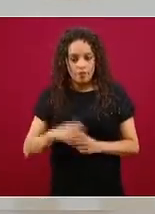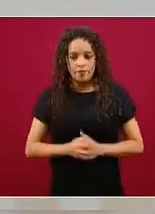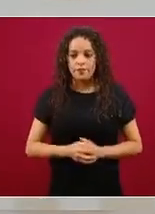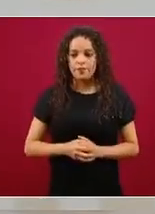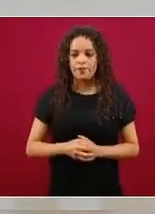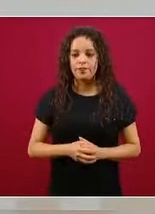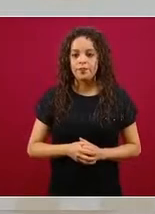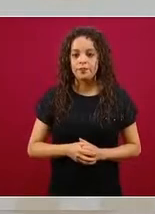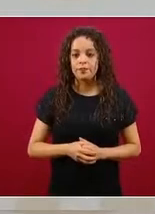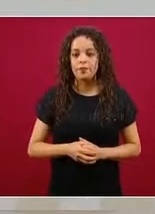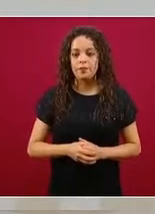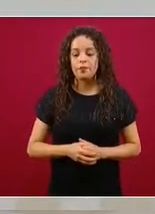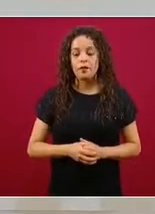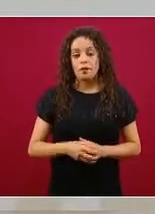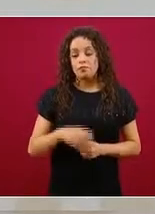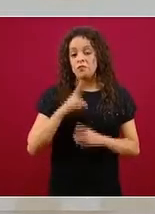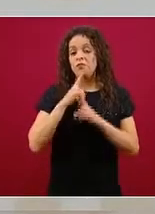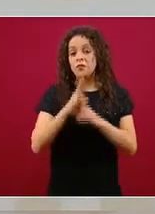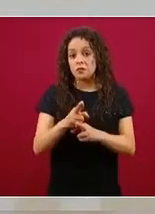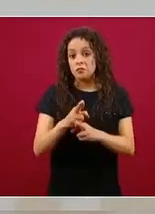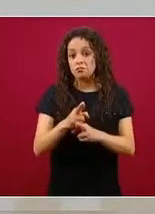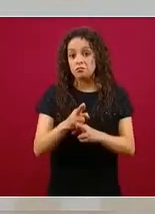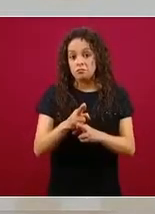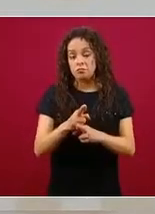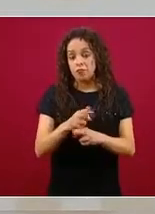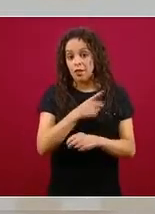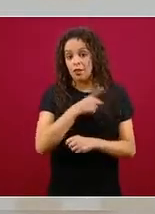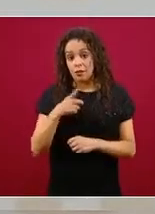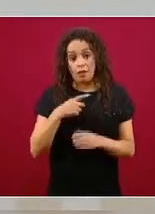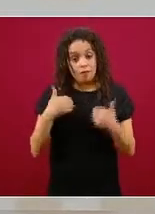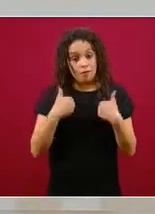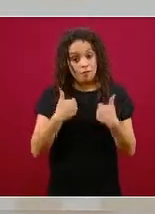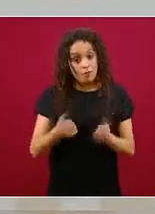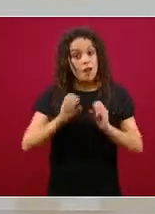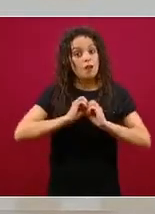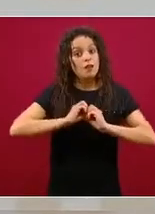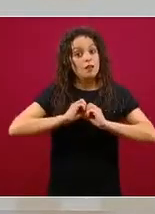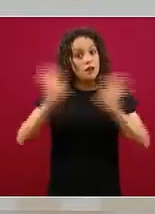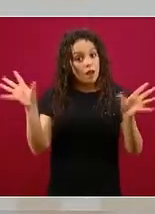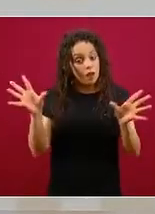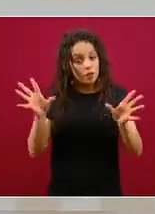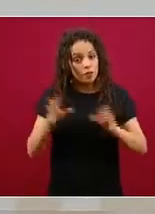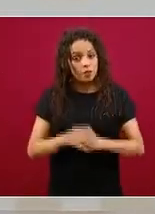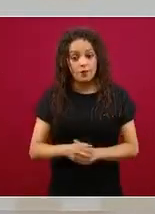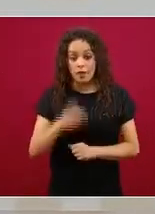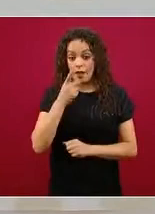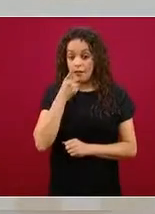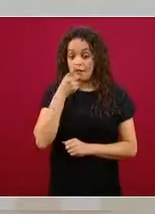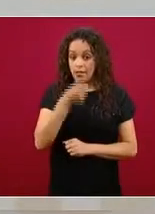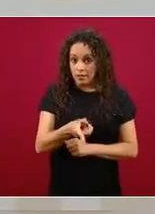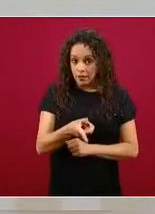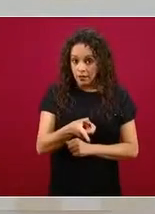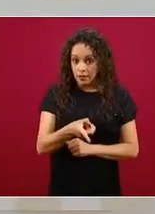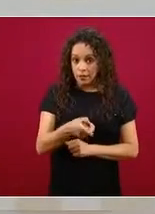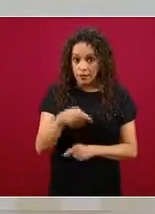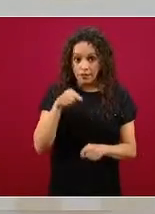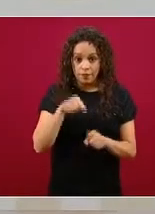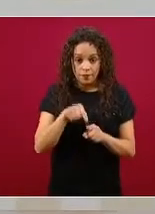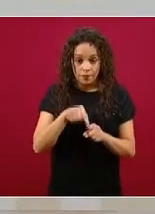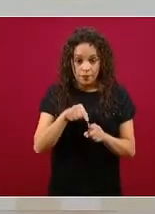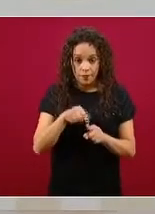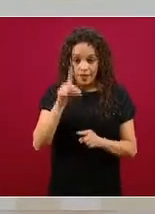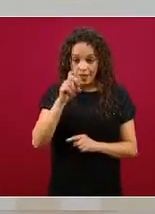deja muy claro son resultados preliminares que sugieren que dexametasona en dosis